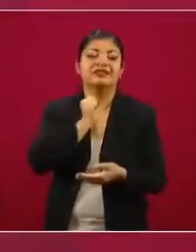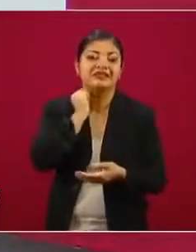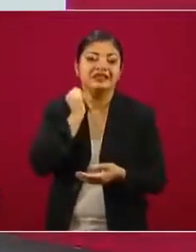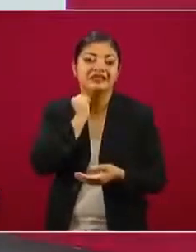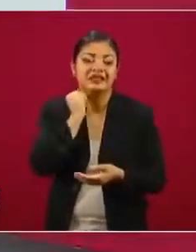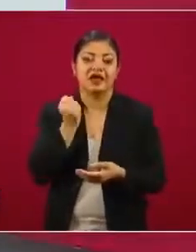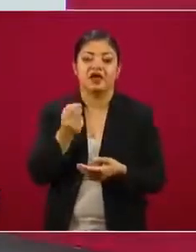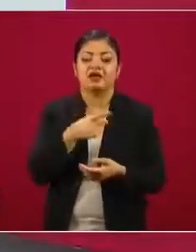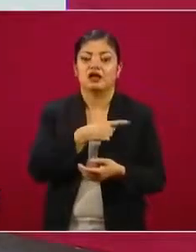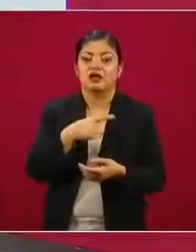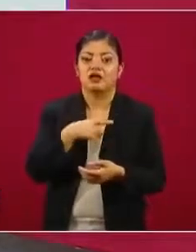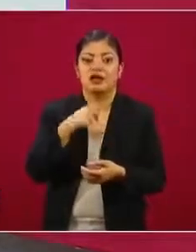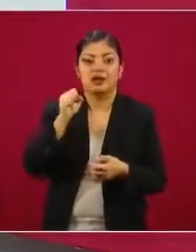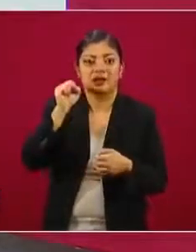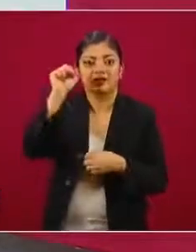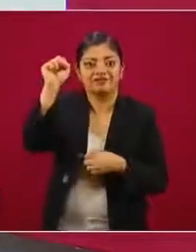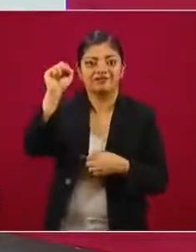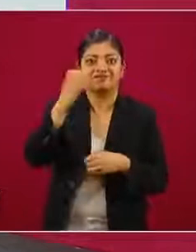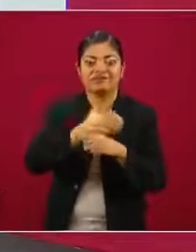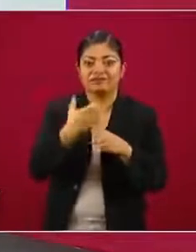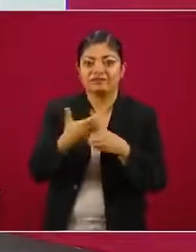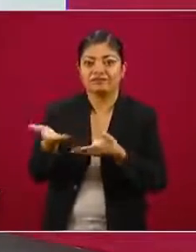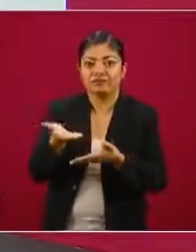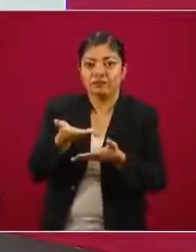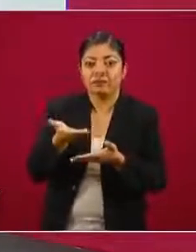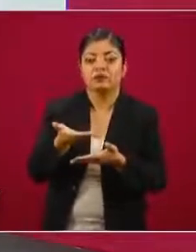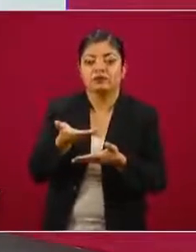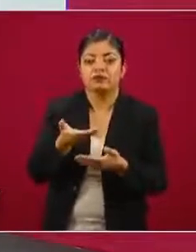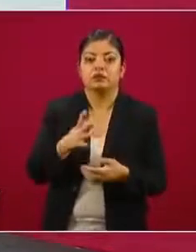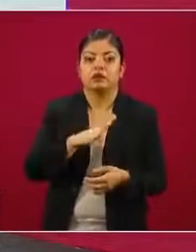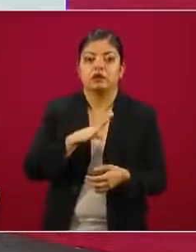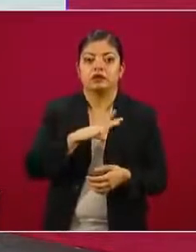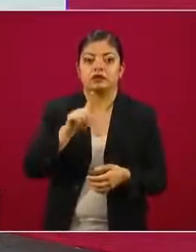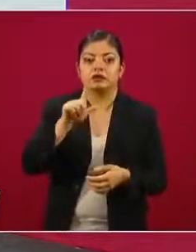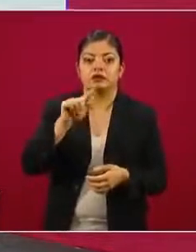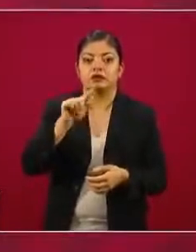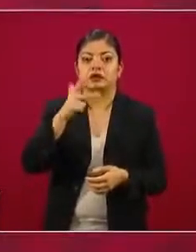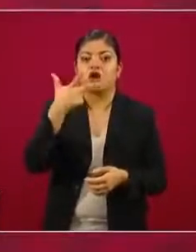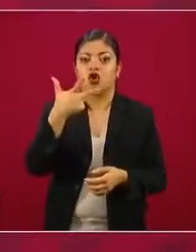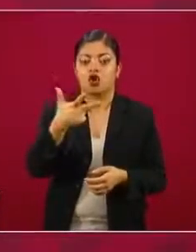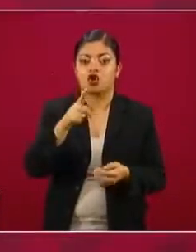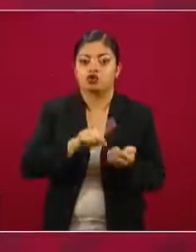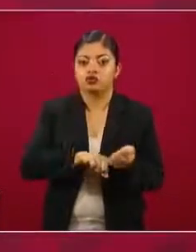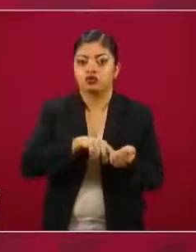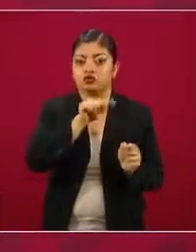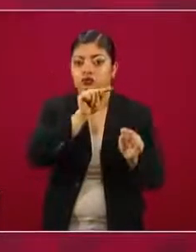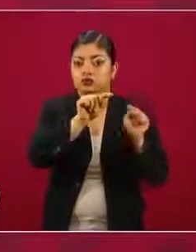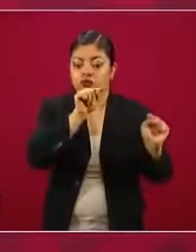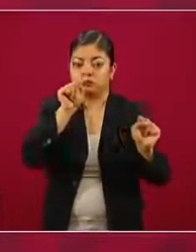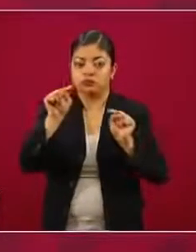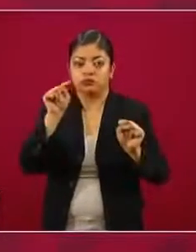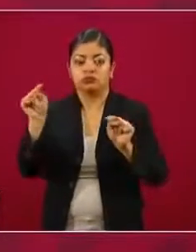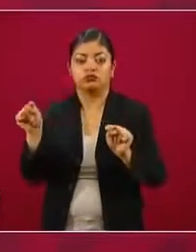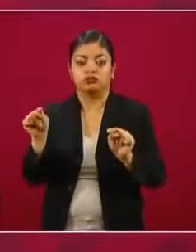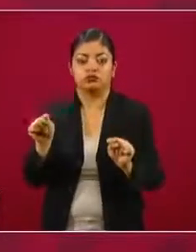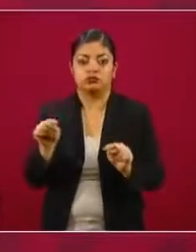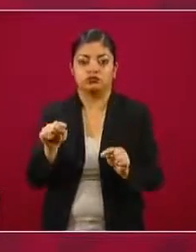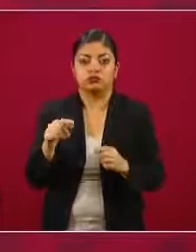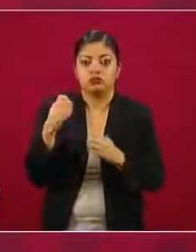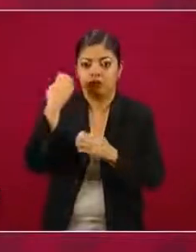todos sepamos cómo es este retorno seguro. Se trata de 78 puntos de comprobación en una